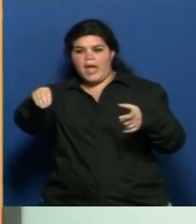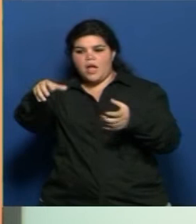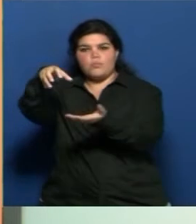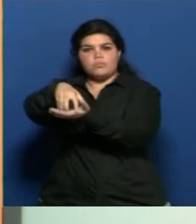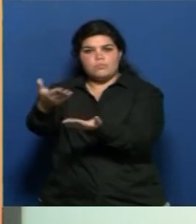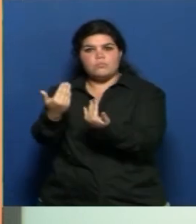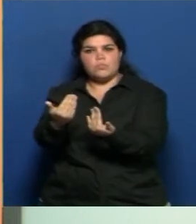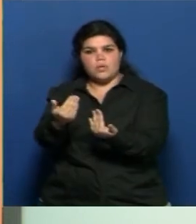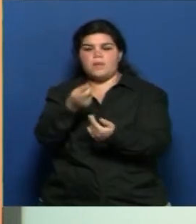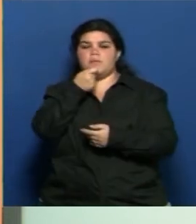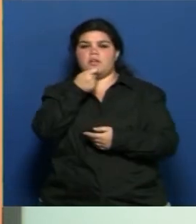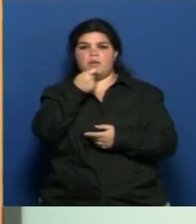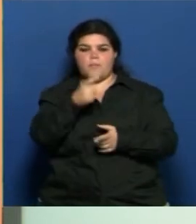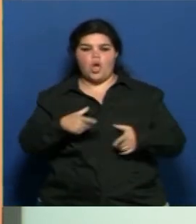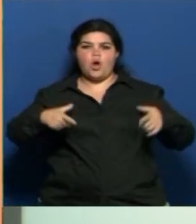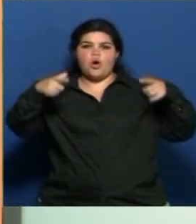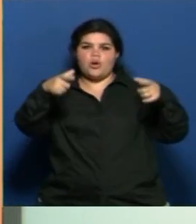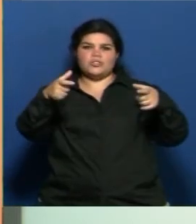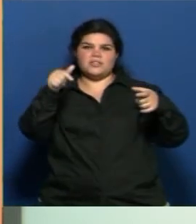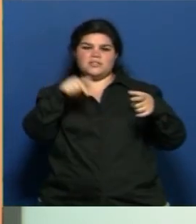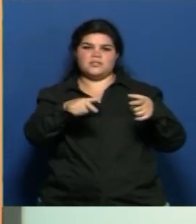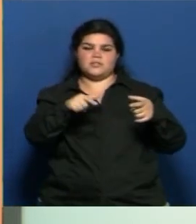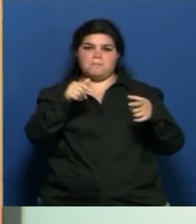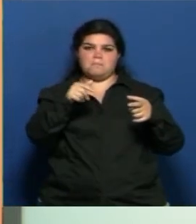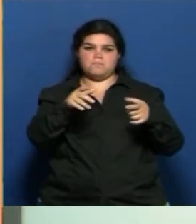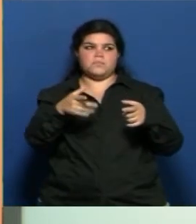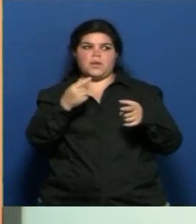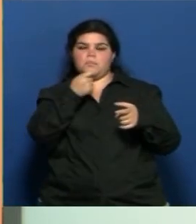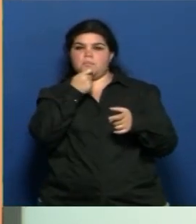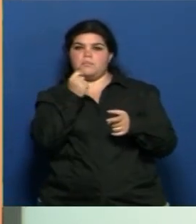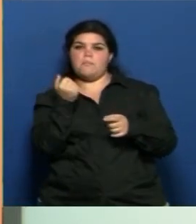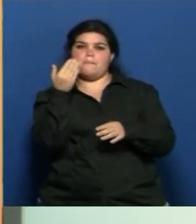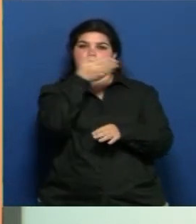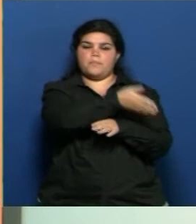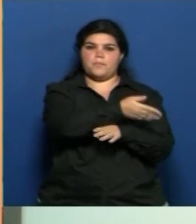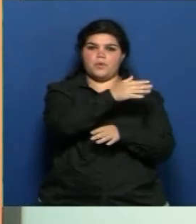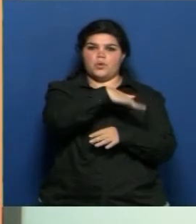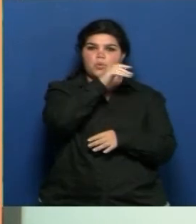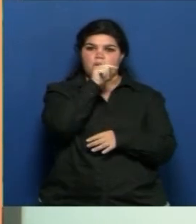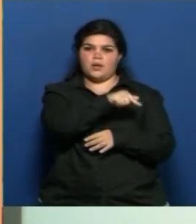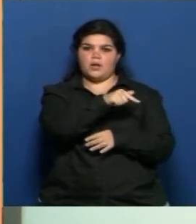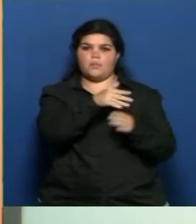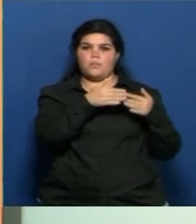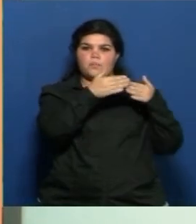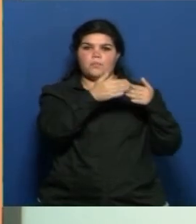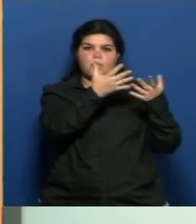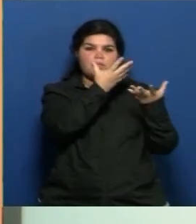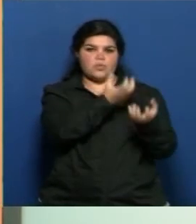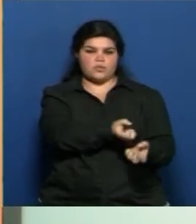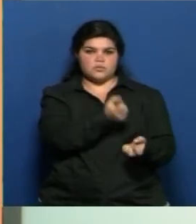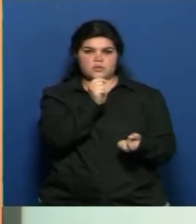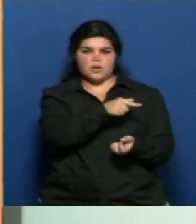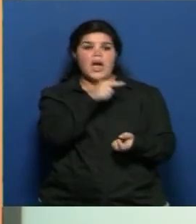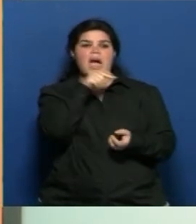contenedores. Es decir, nosotros tenemos, cruzamos la cordillera y tenemos un puerto seco. Un puerto seco porque se